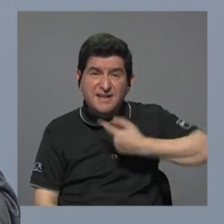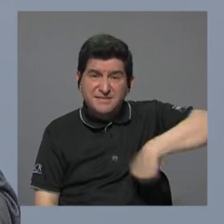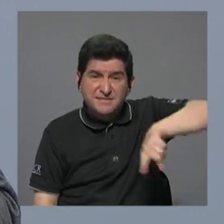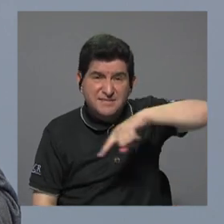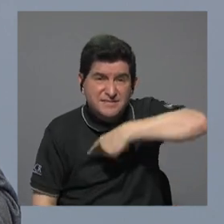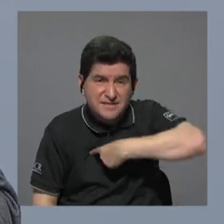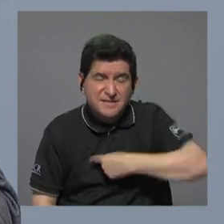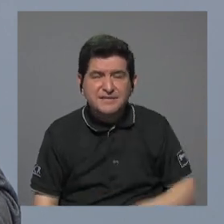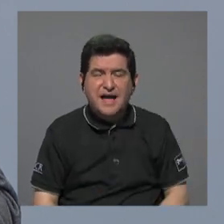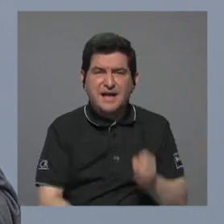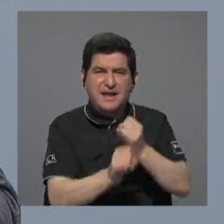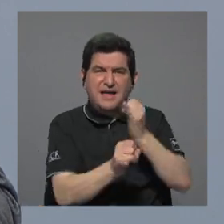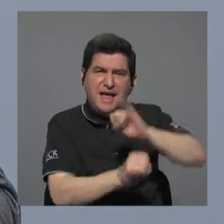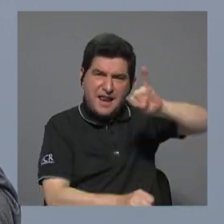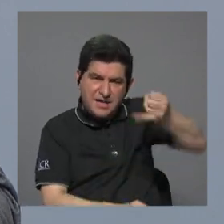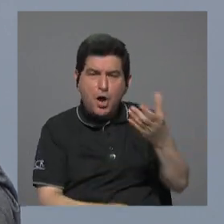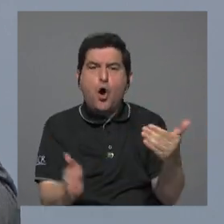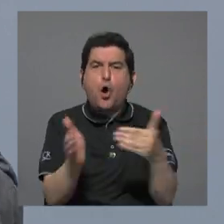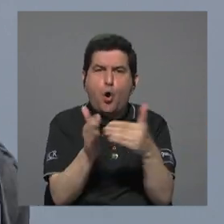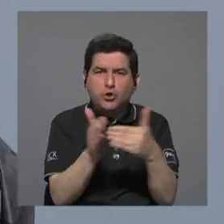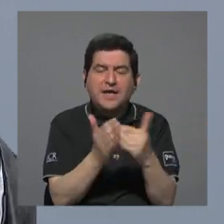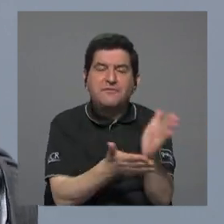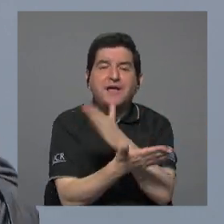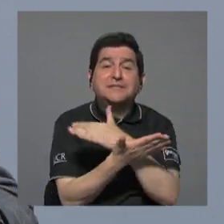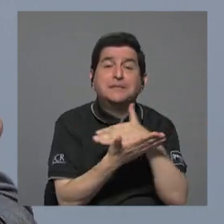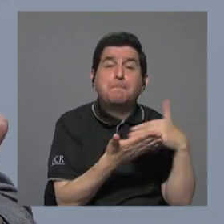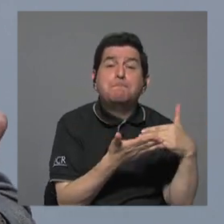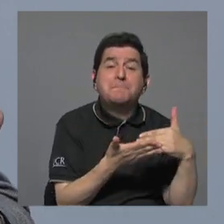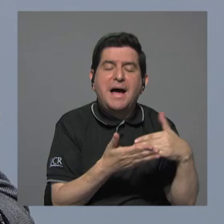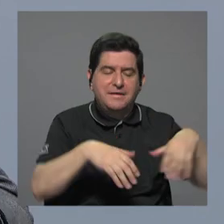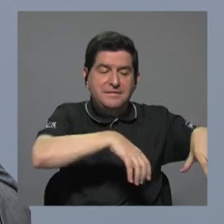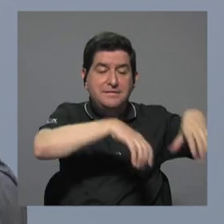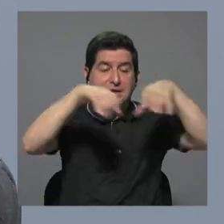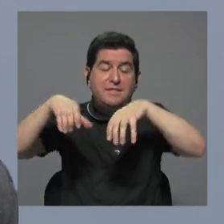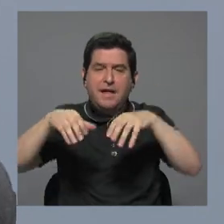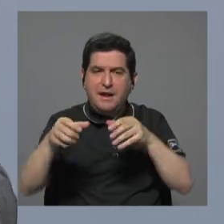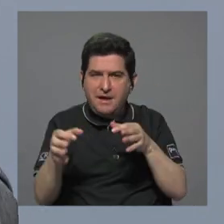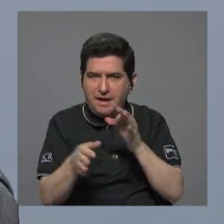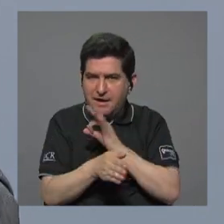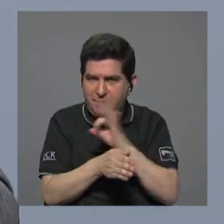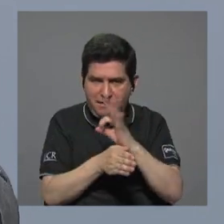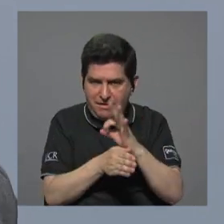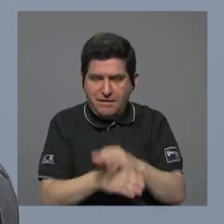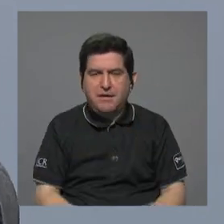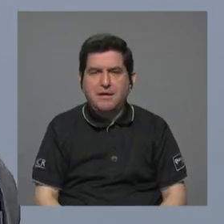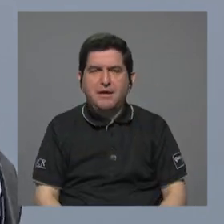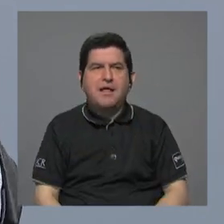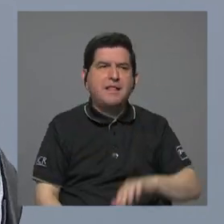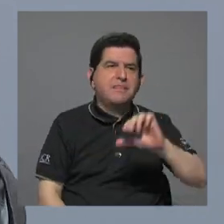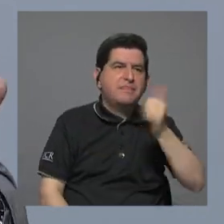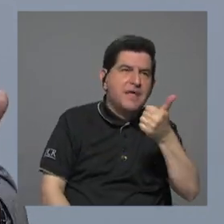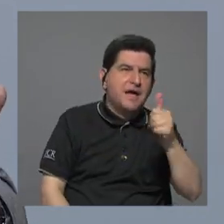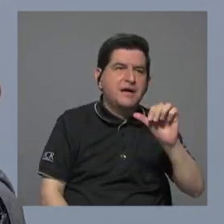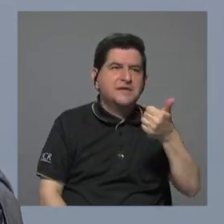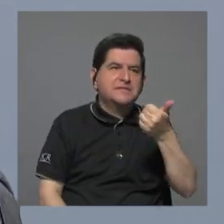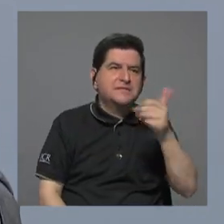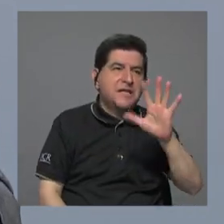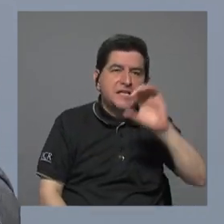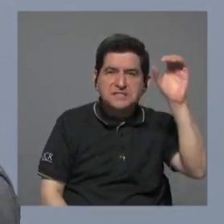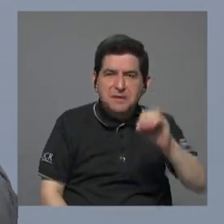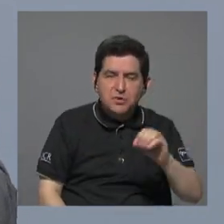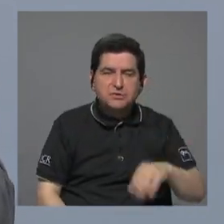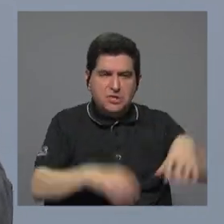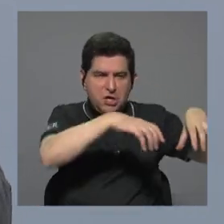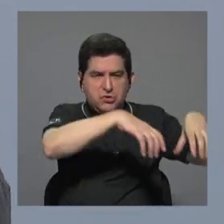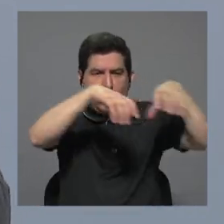es que JAPDEVA recupere una parte de la carga al menos una parte un 10 o un 15% de la